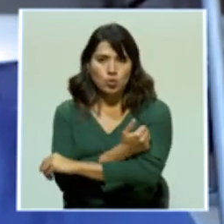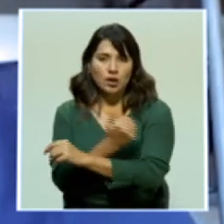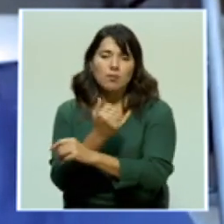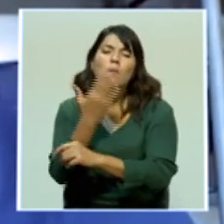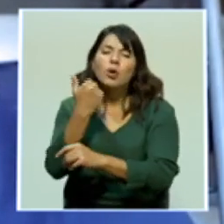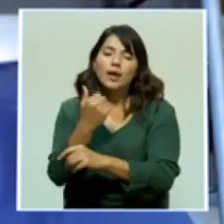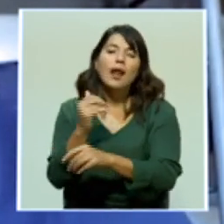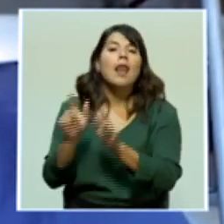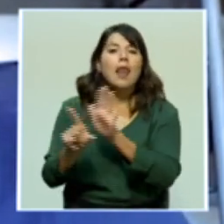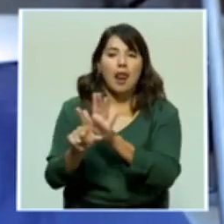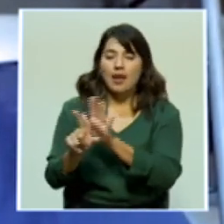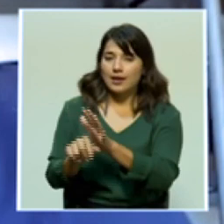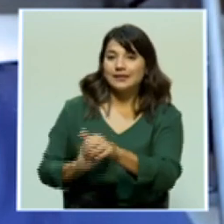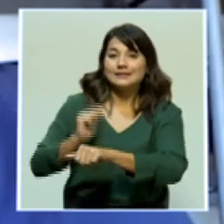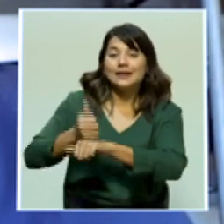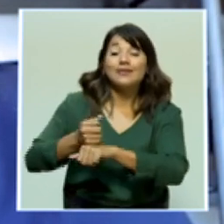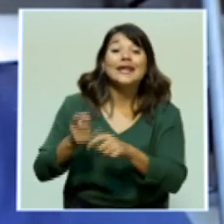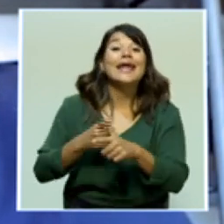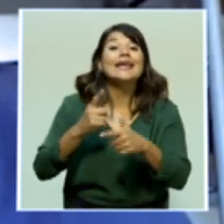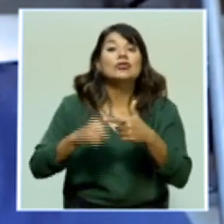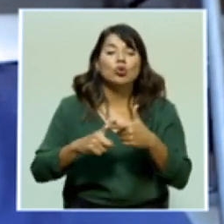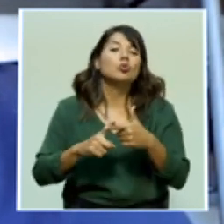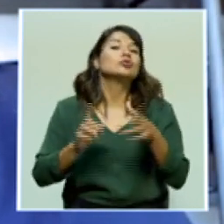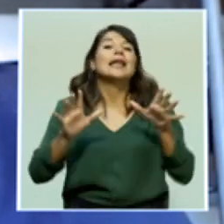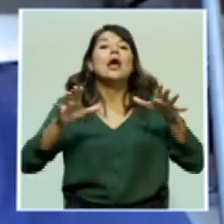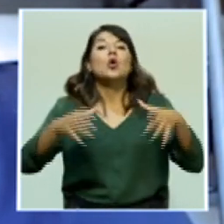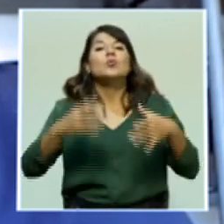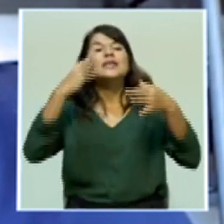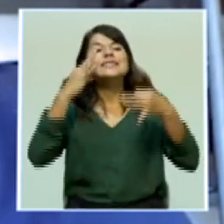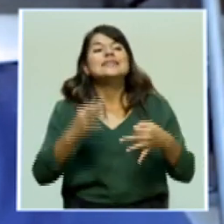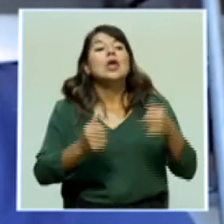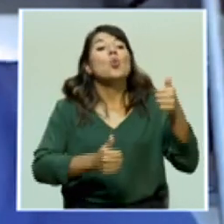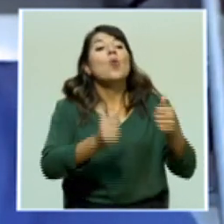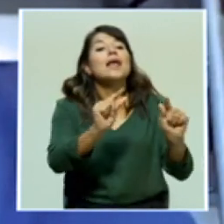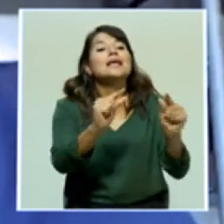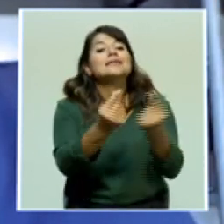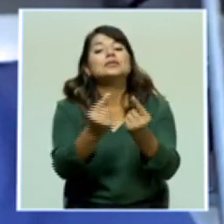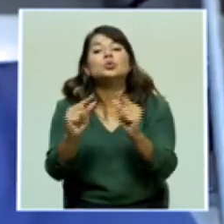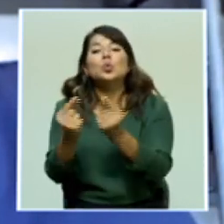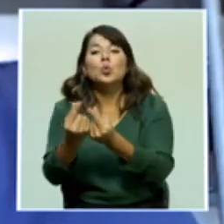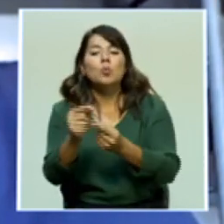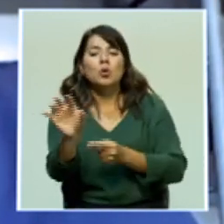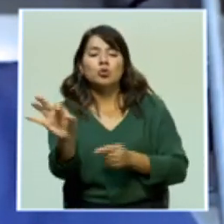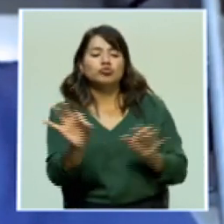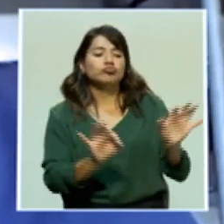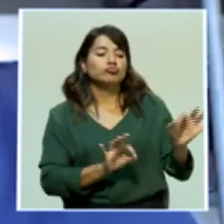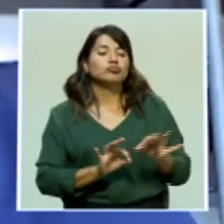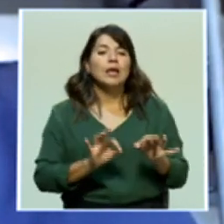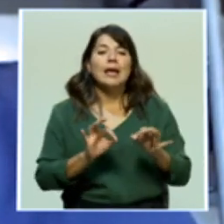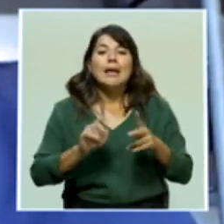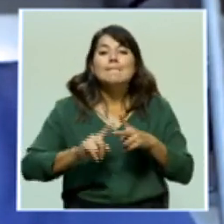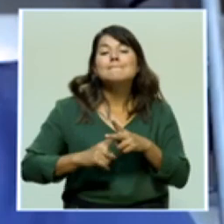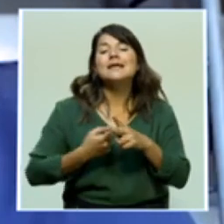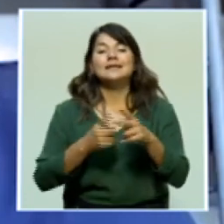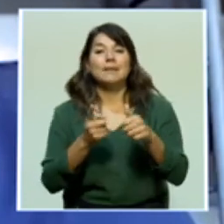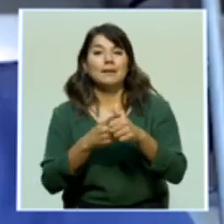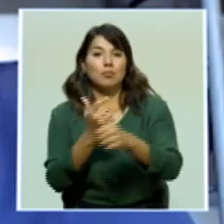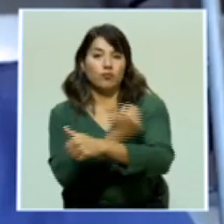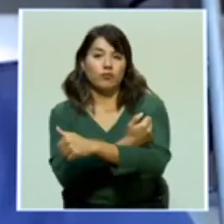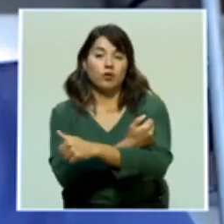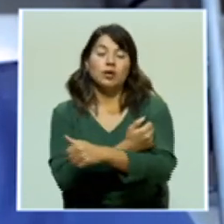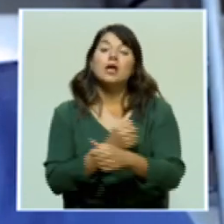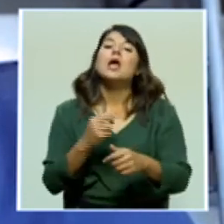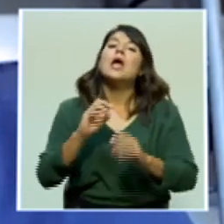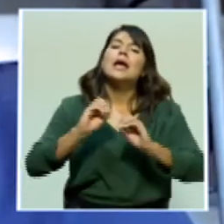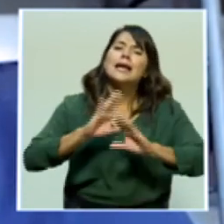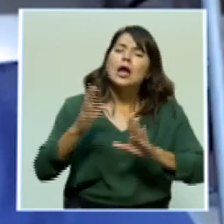los grupos etarios o grupos poblacionales que requieren la vacuna inicialmente. Obviamente hay que tomar en cuenta el personal de salud